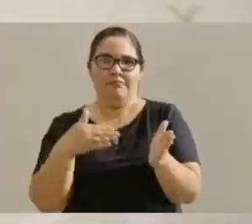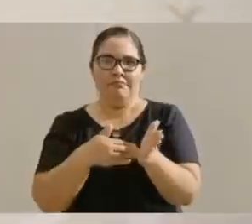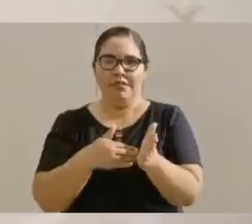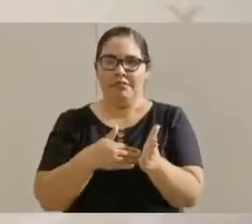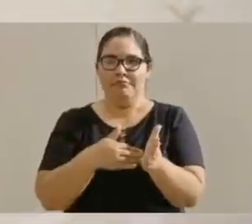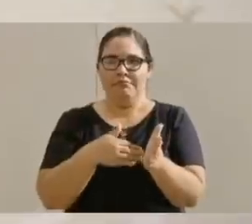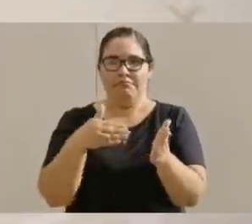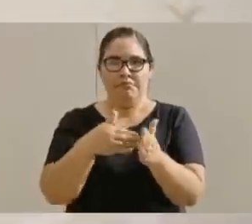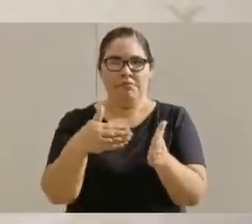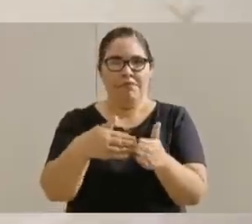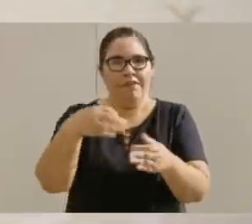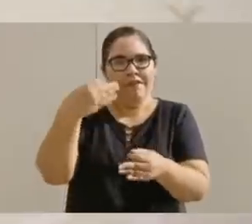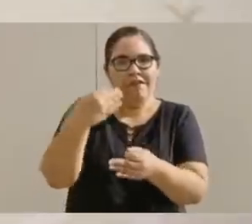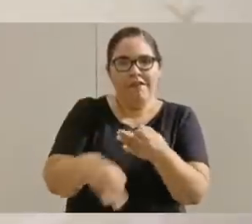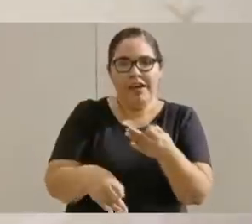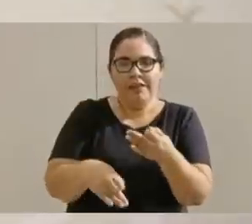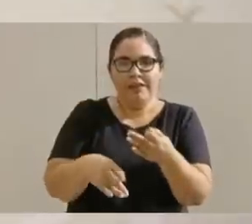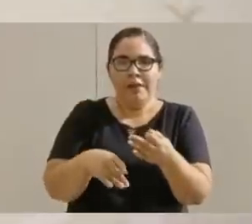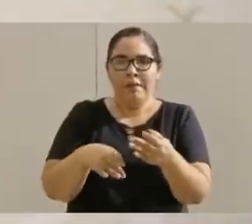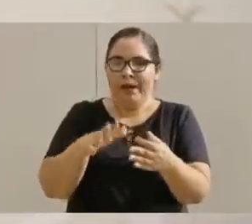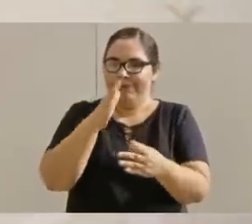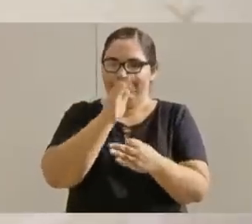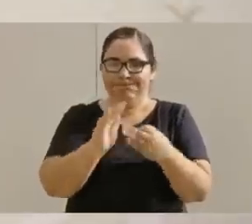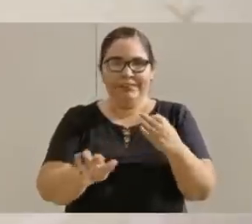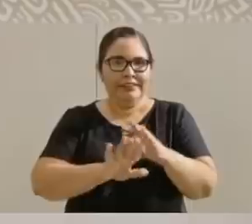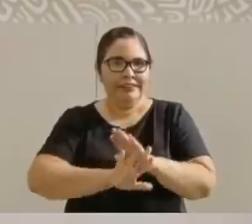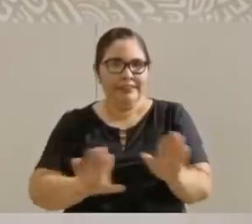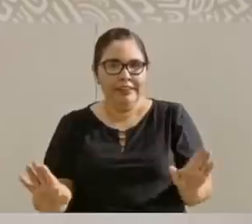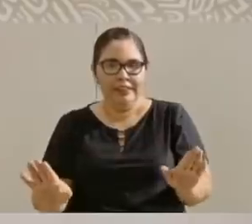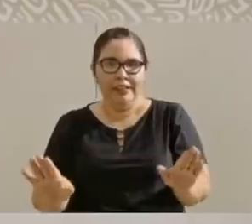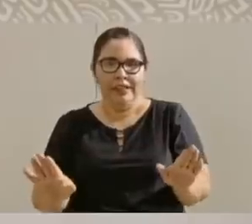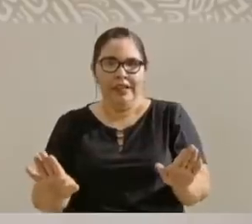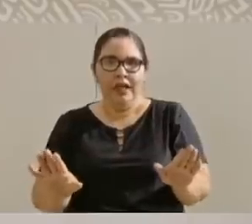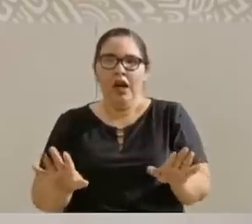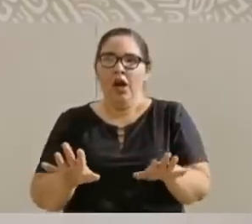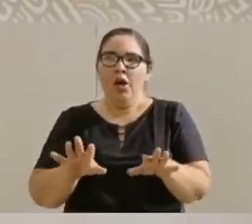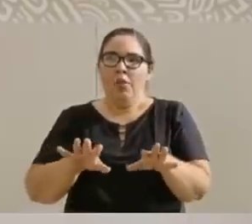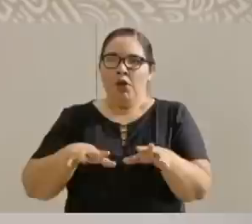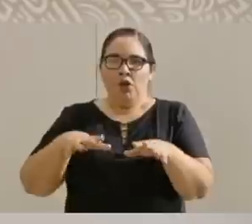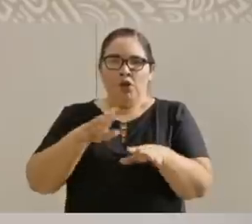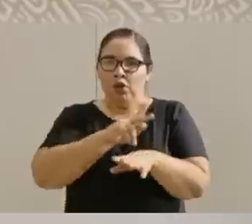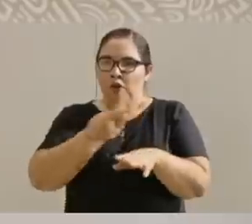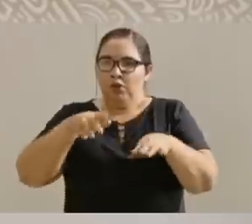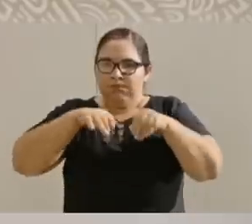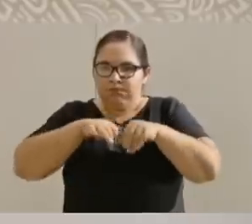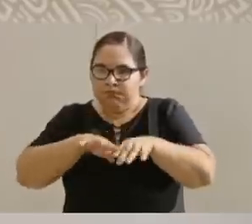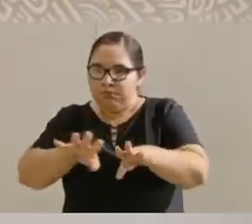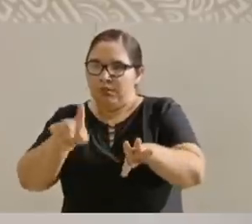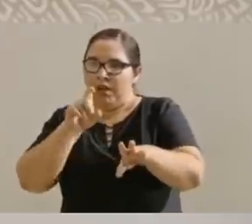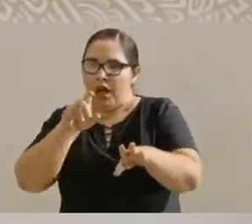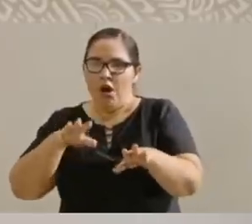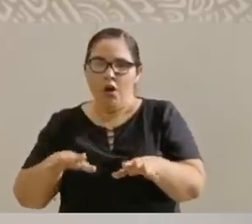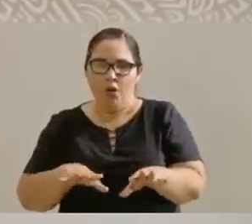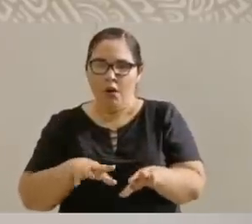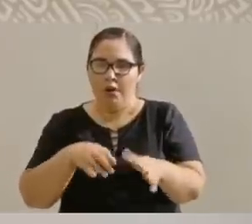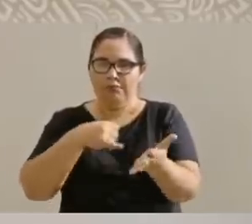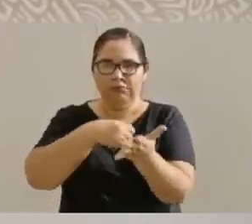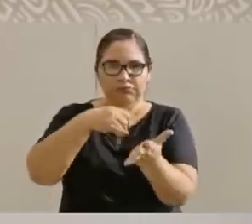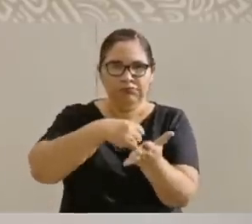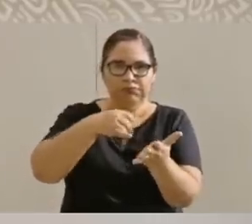para terminar la presa y todo el sistema de riego y